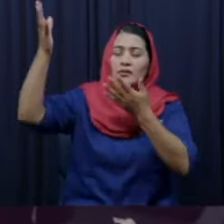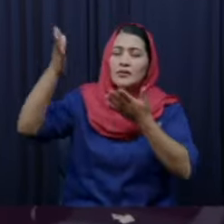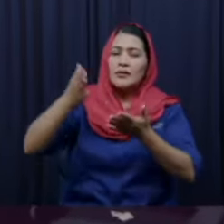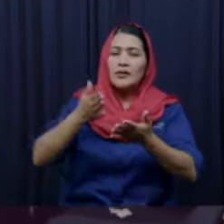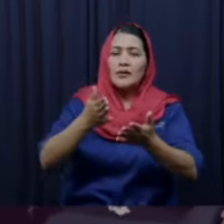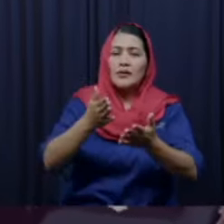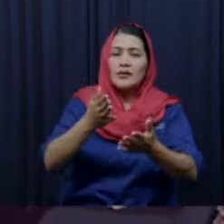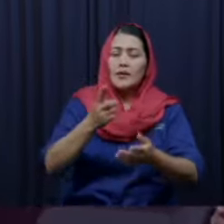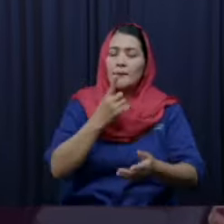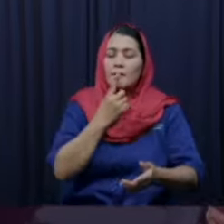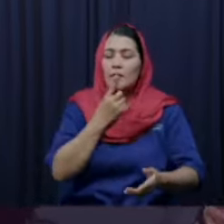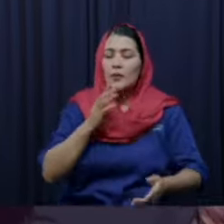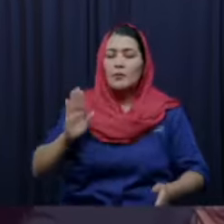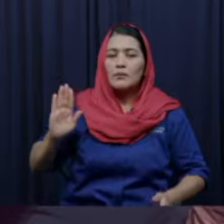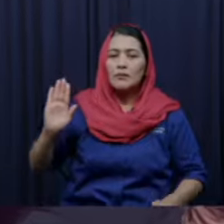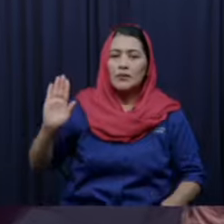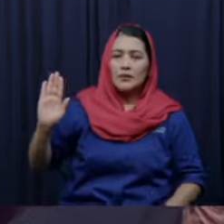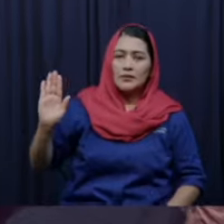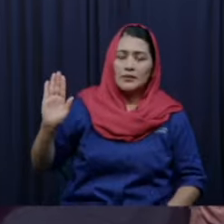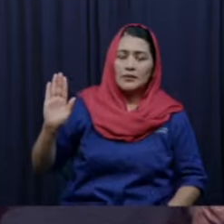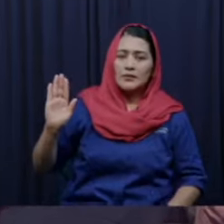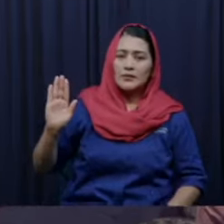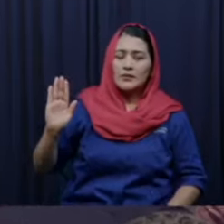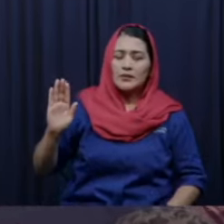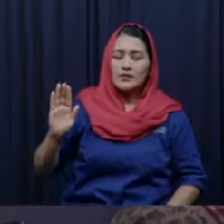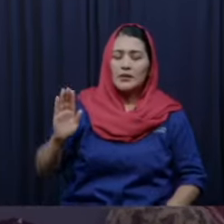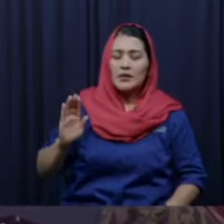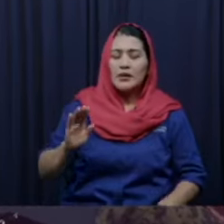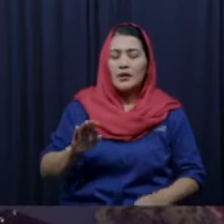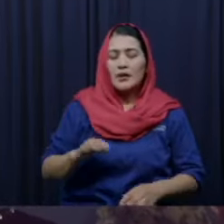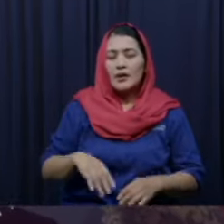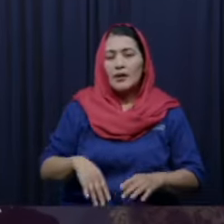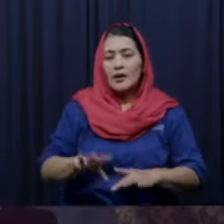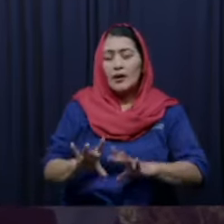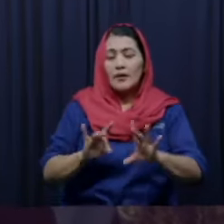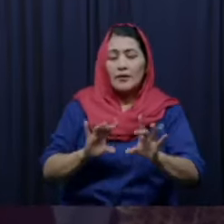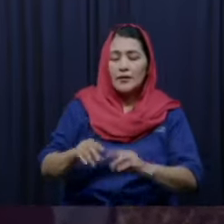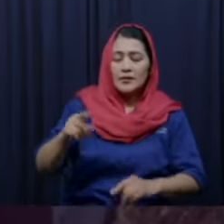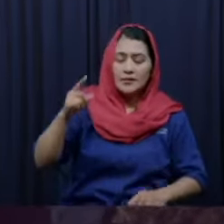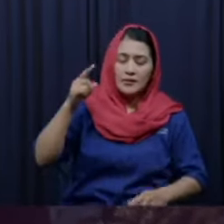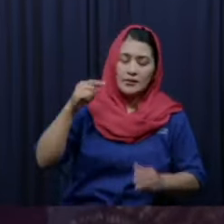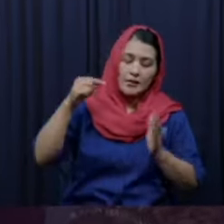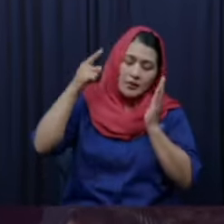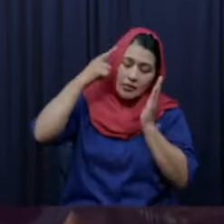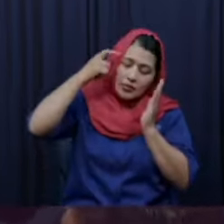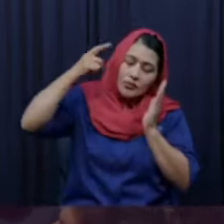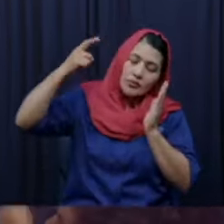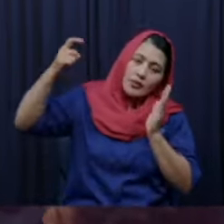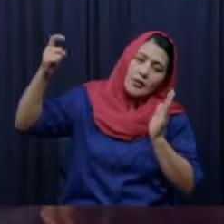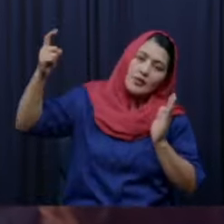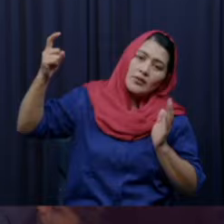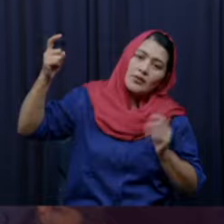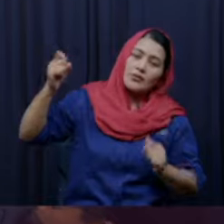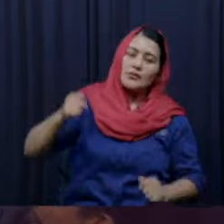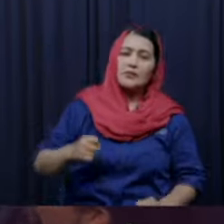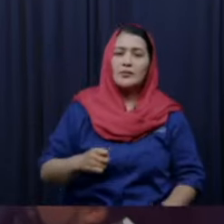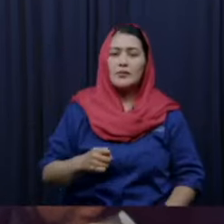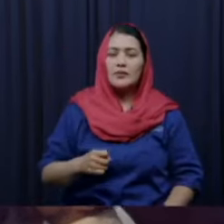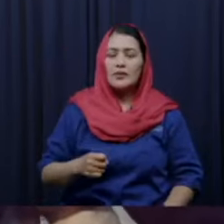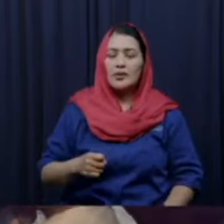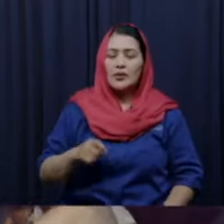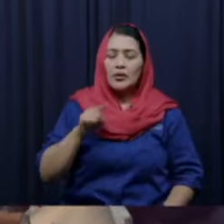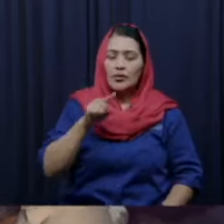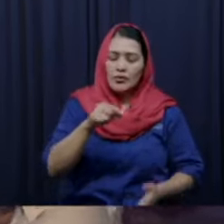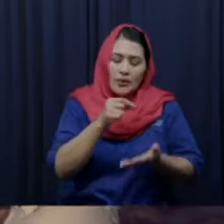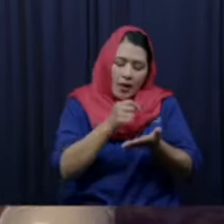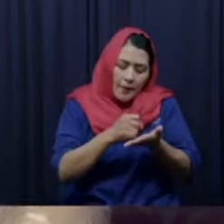apunta las cosas que recibes los remas manténlos ahí en algún libro en algún